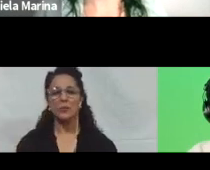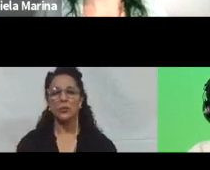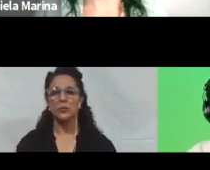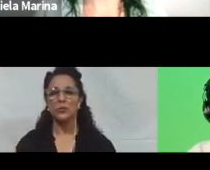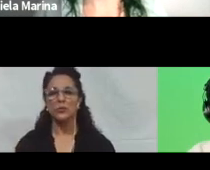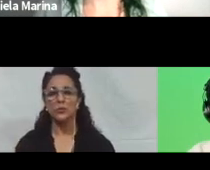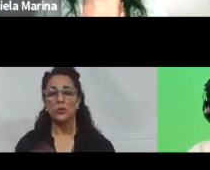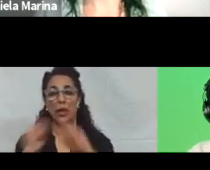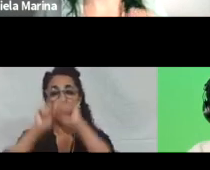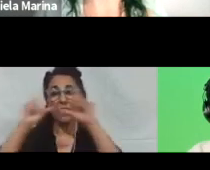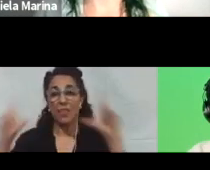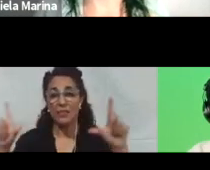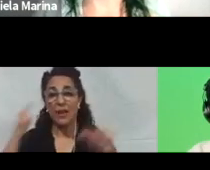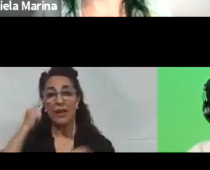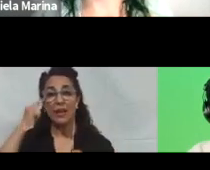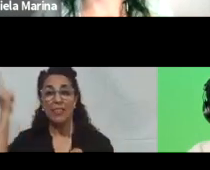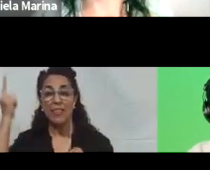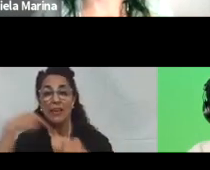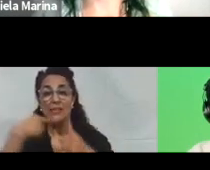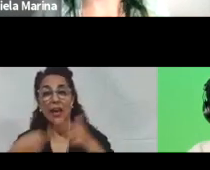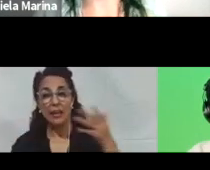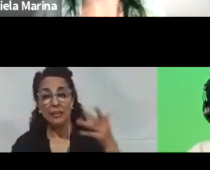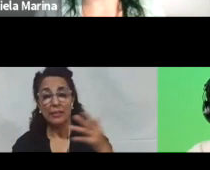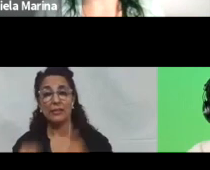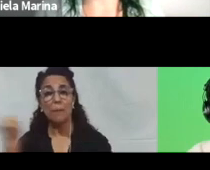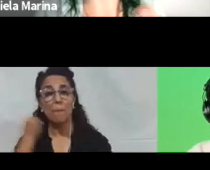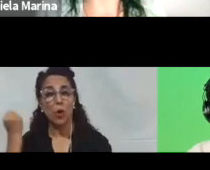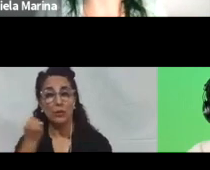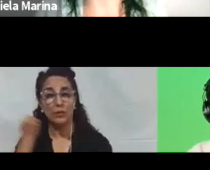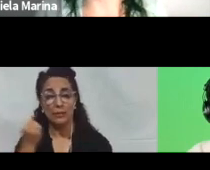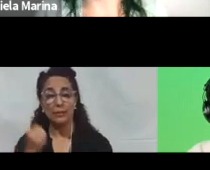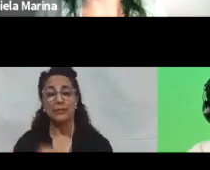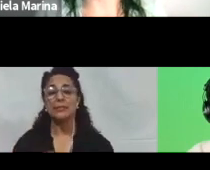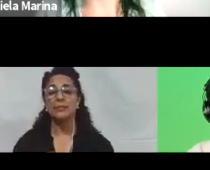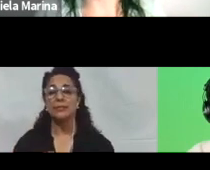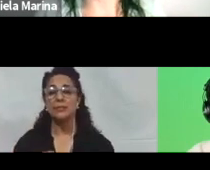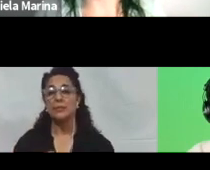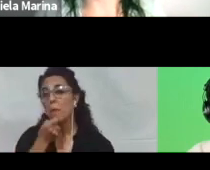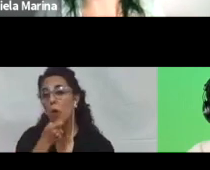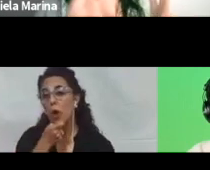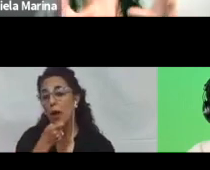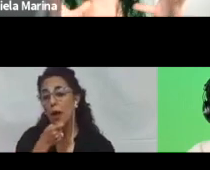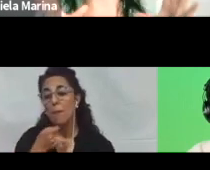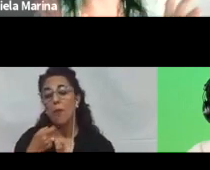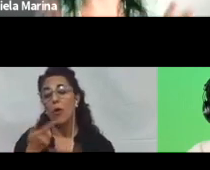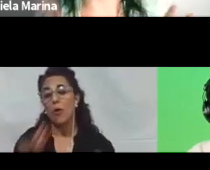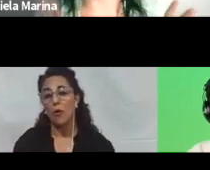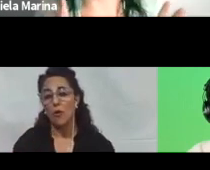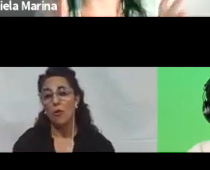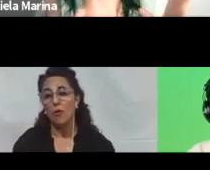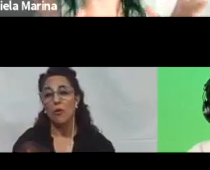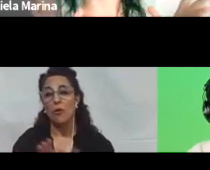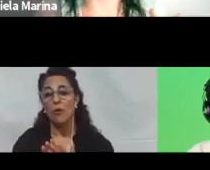Destacar ideas y características importantes. Podemos utilizar acá, por ejemplo, una determinada estructura